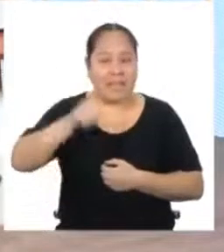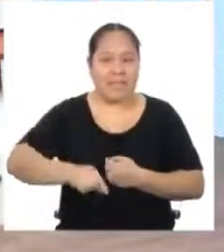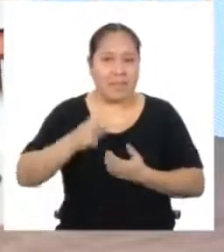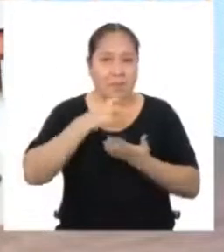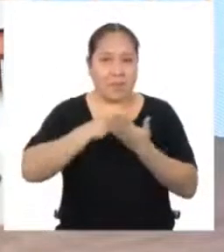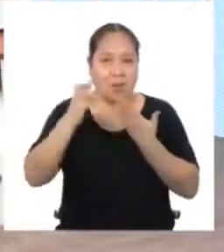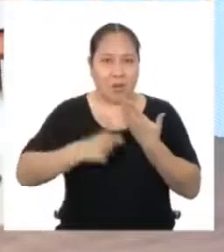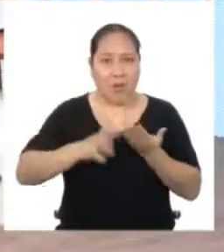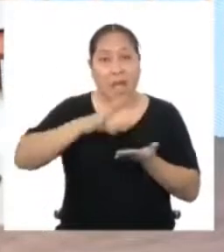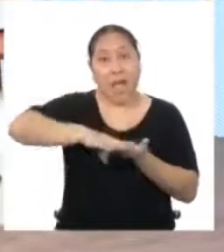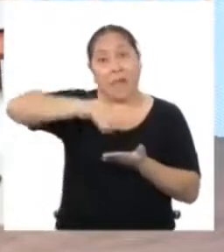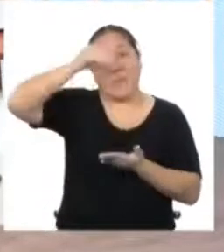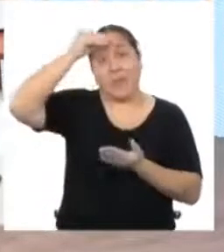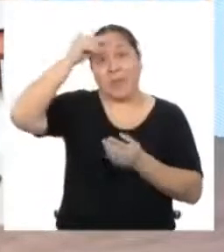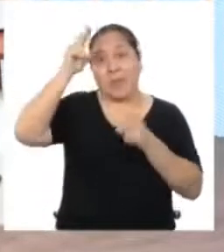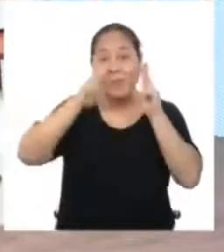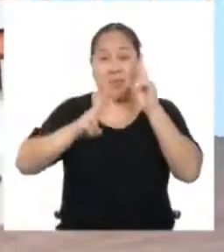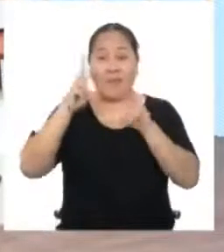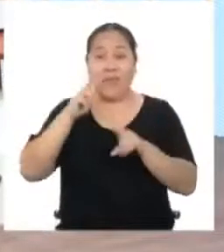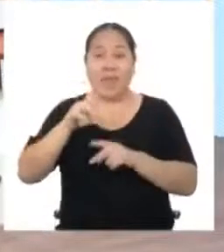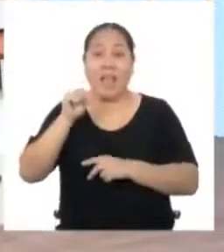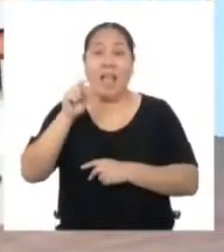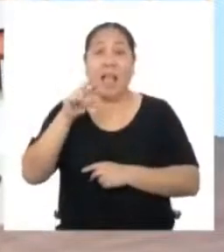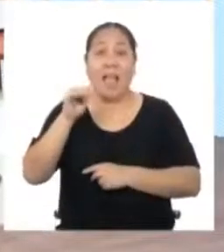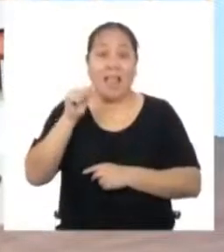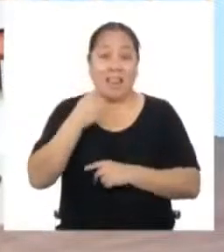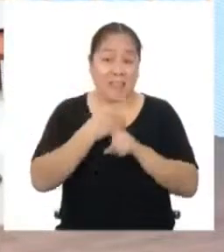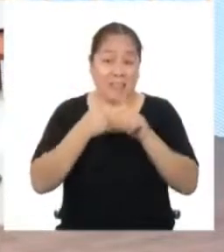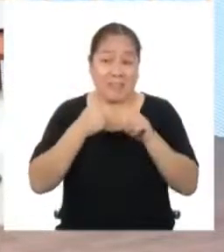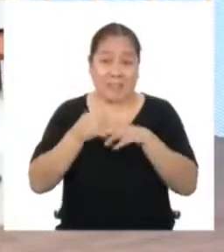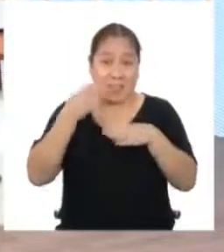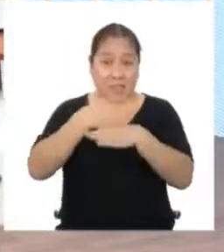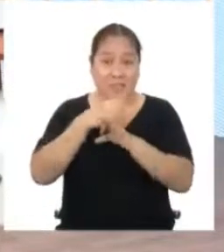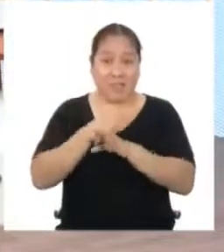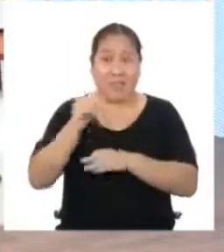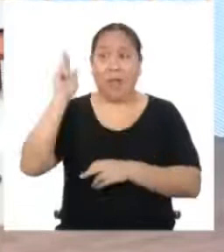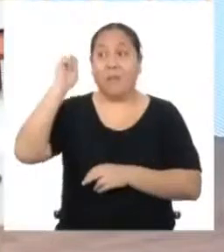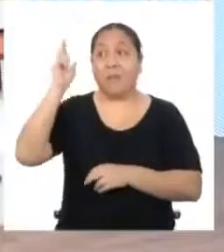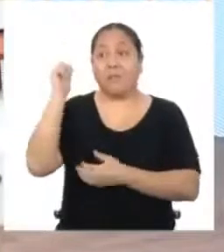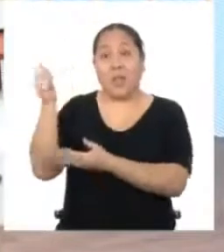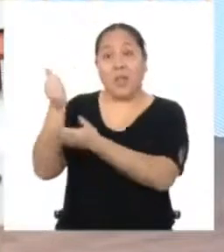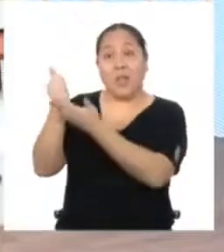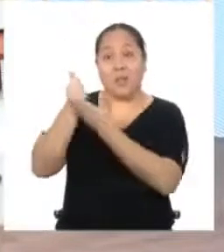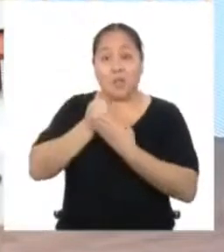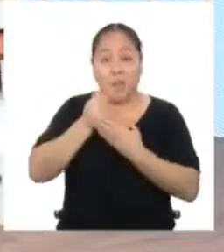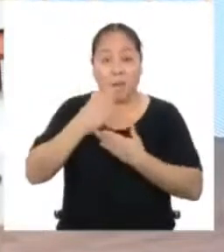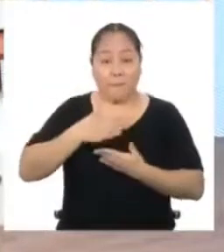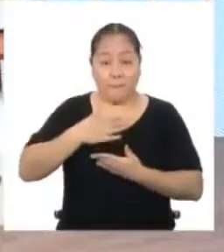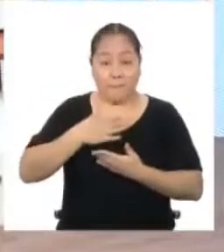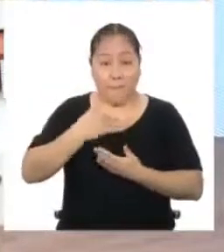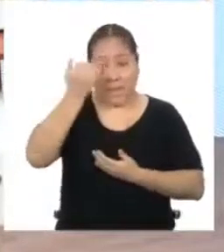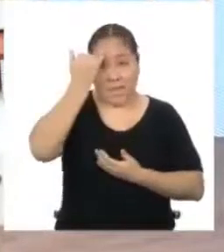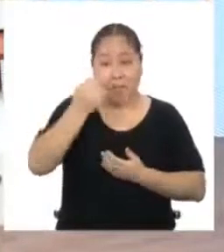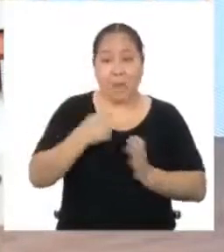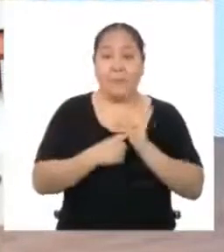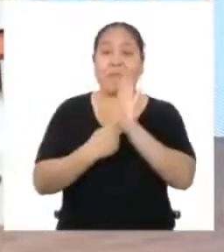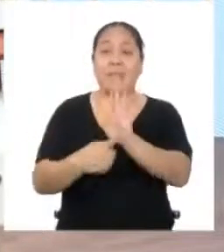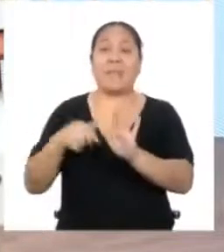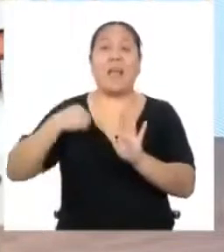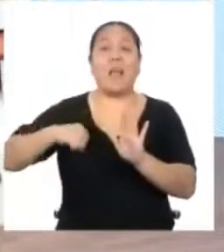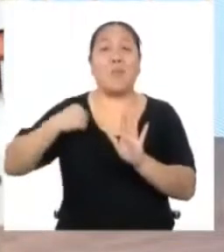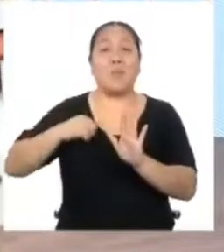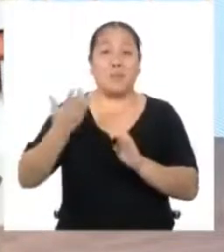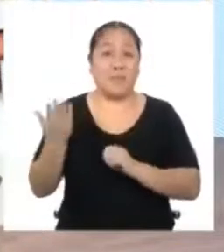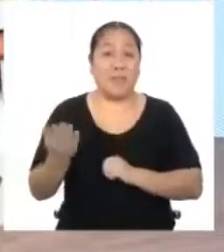hoy a aprender a calcular el área de diversas figuras geométricas? Así la profesora me podrá ayudar a hacer mi presupuesto y presentárselo a la